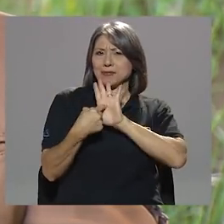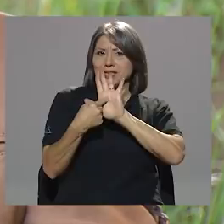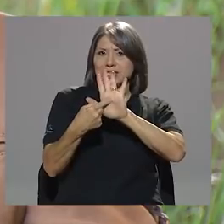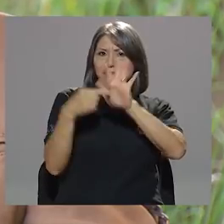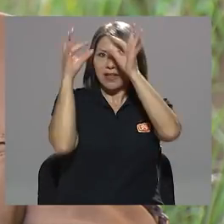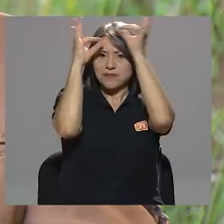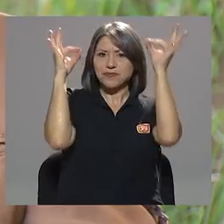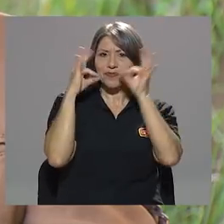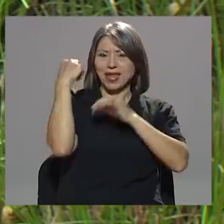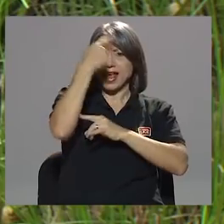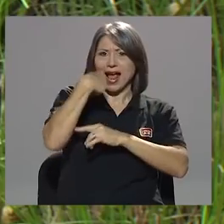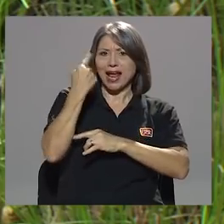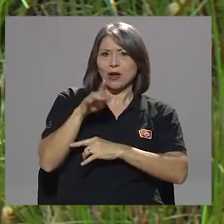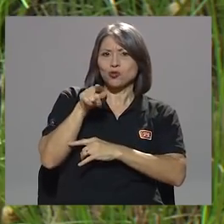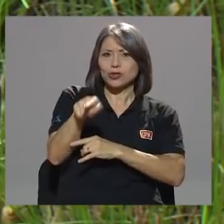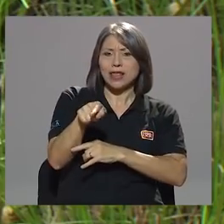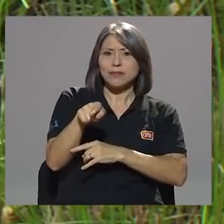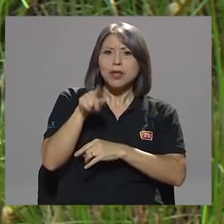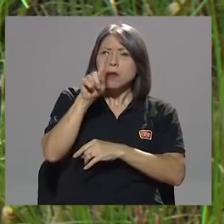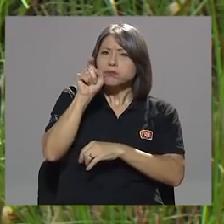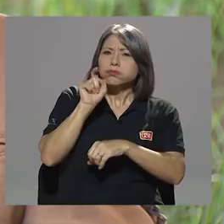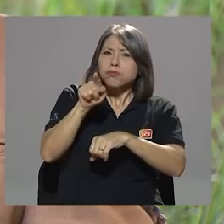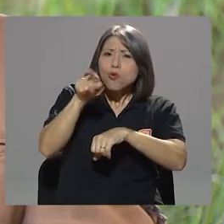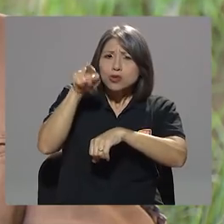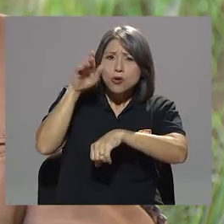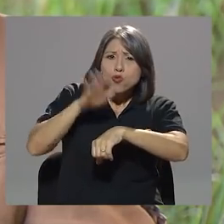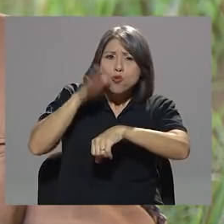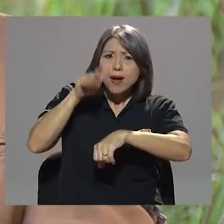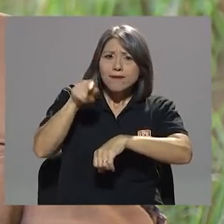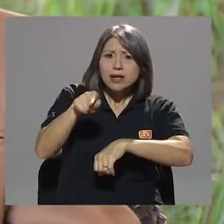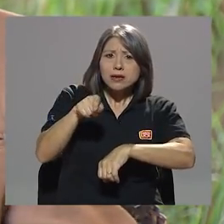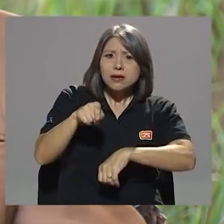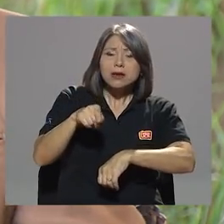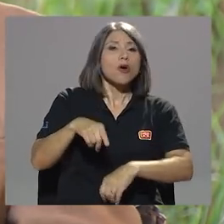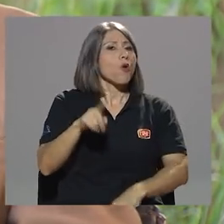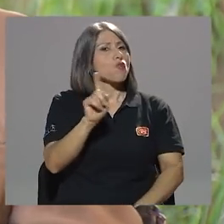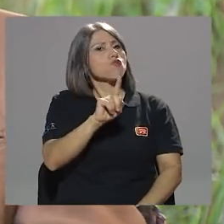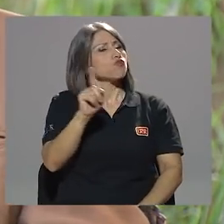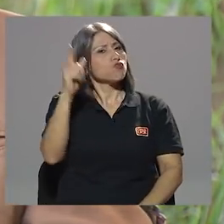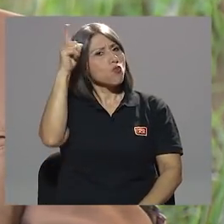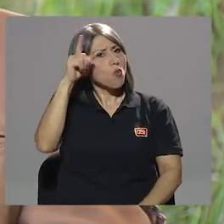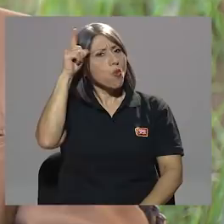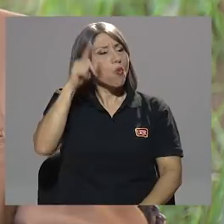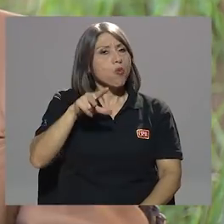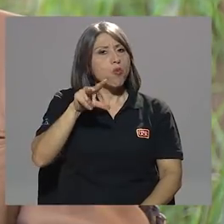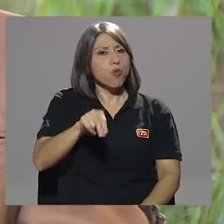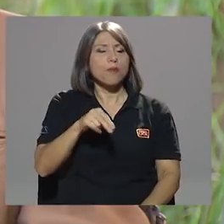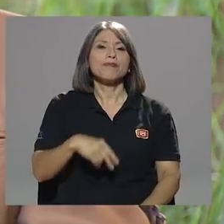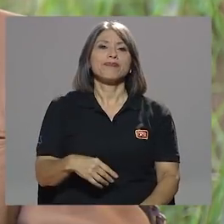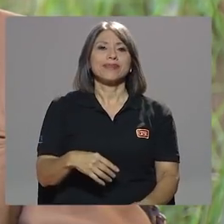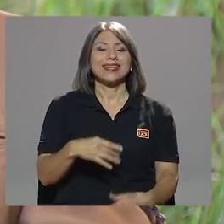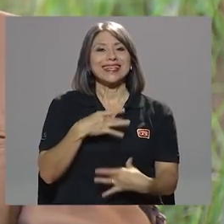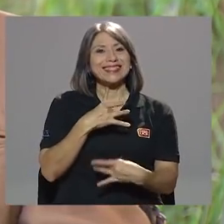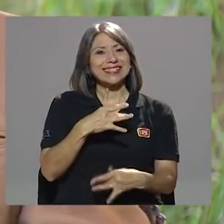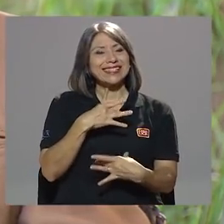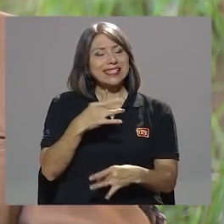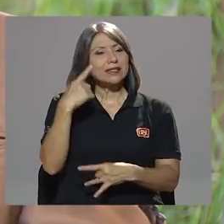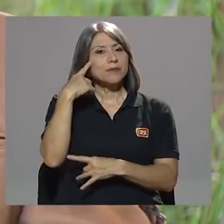este caso en particular. ¿Es usted culpable, don Juan Carlos? Por supuesto que no y es interesante porque